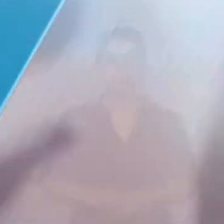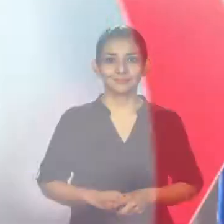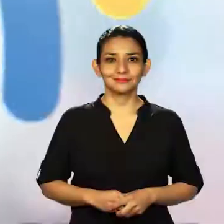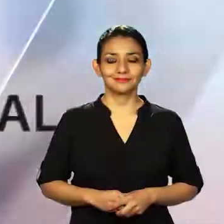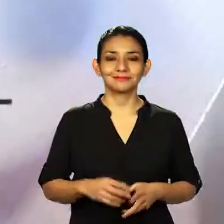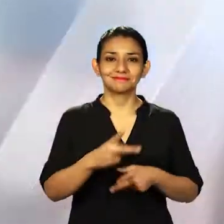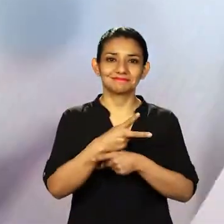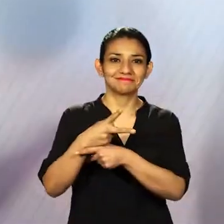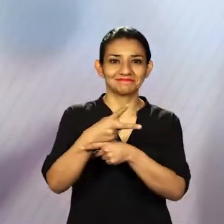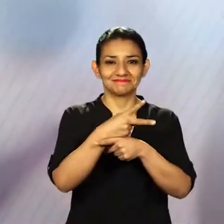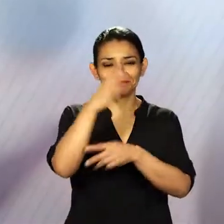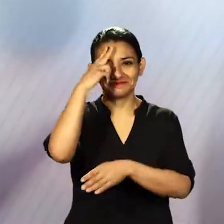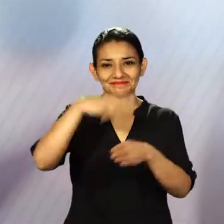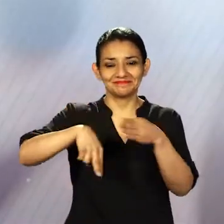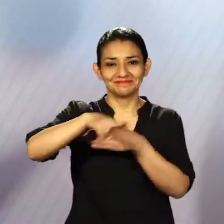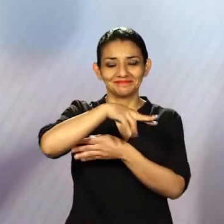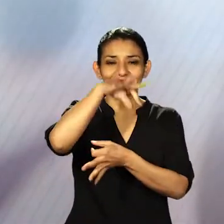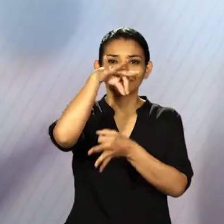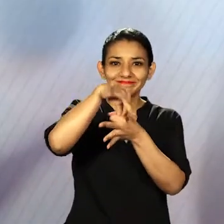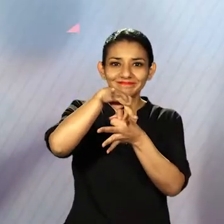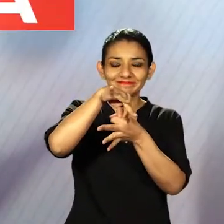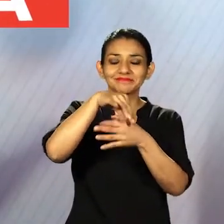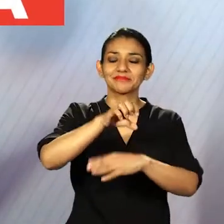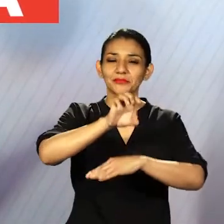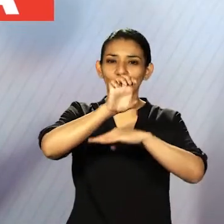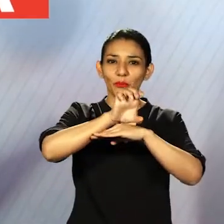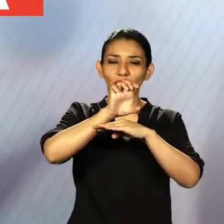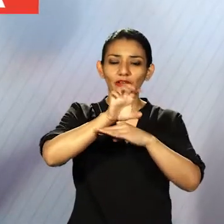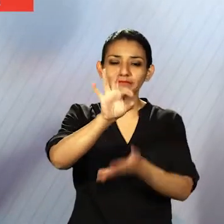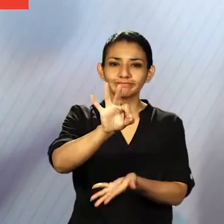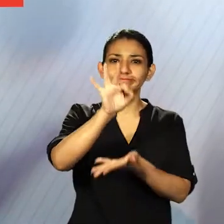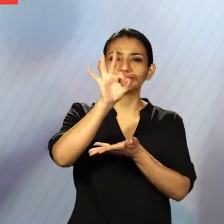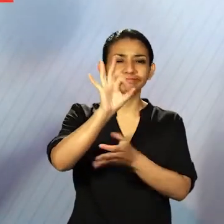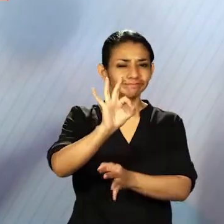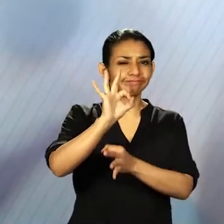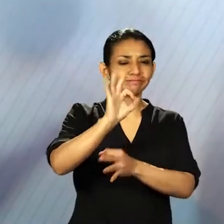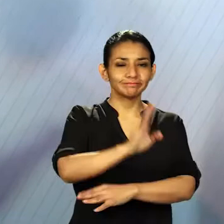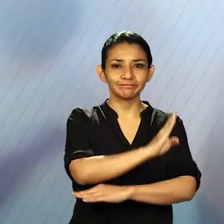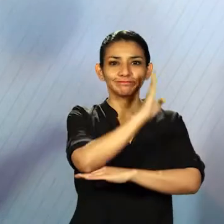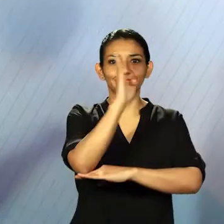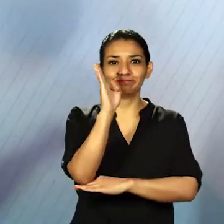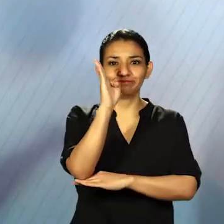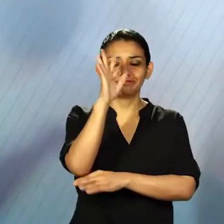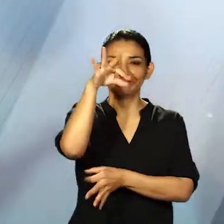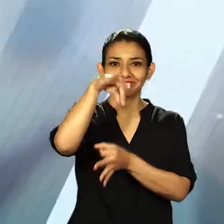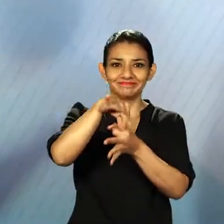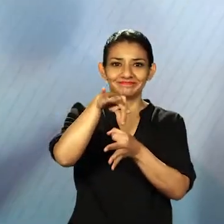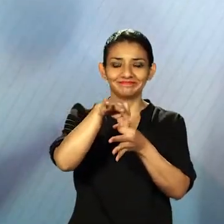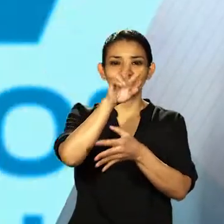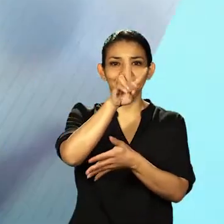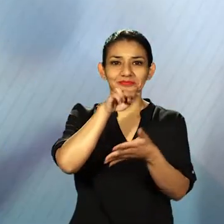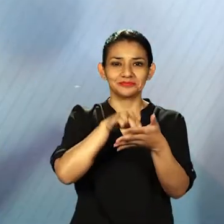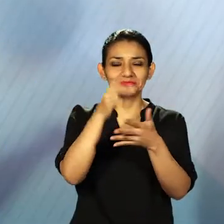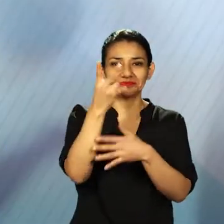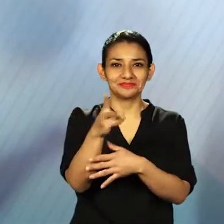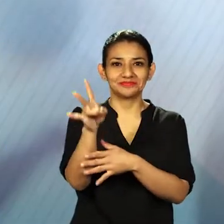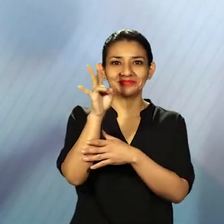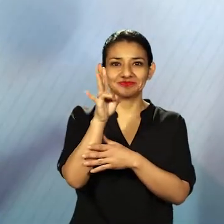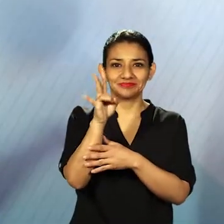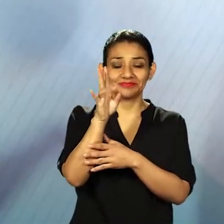Consejo Nacional Electoral. Ecuador, elige con transparencia. Elecciones 2017.